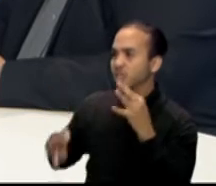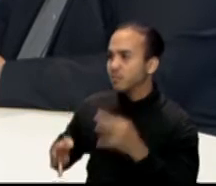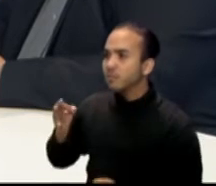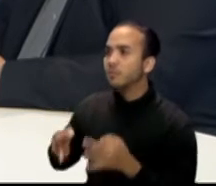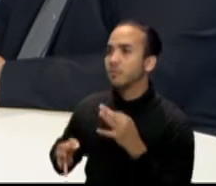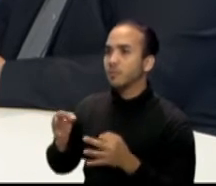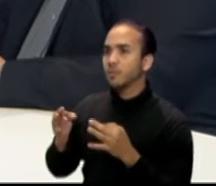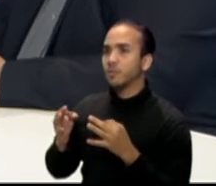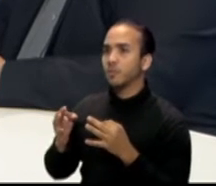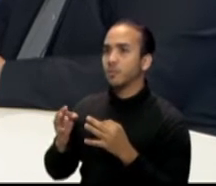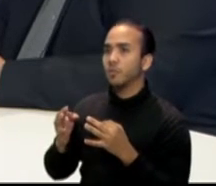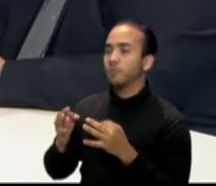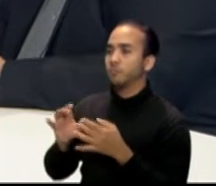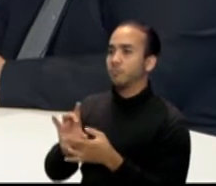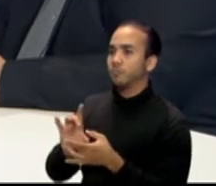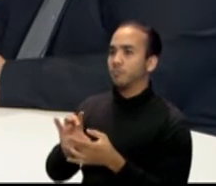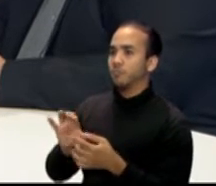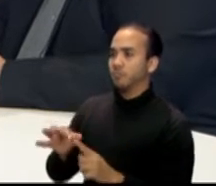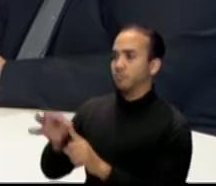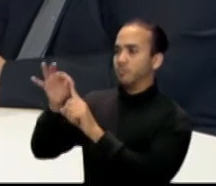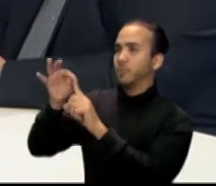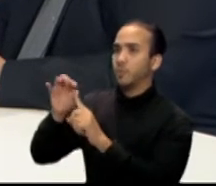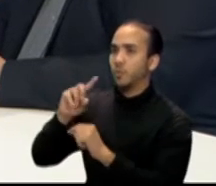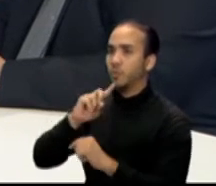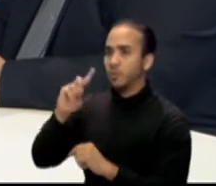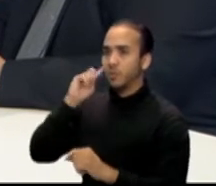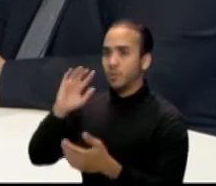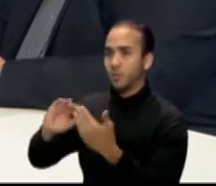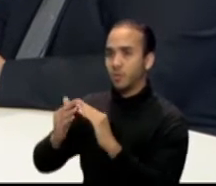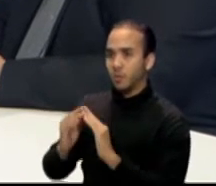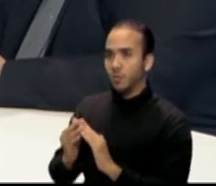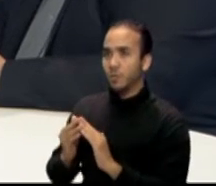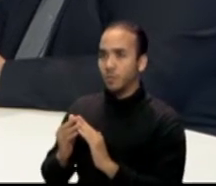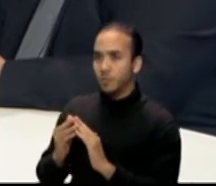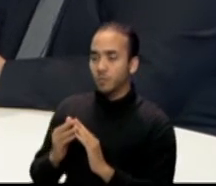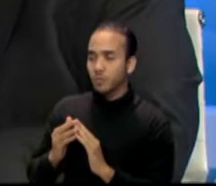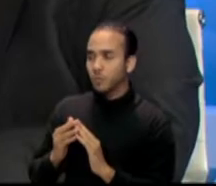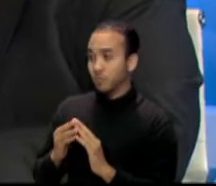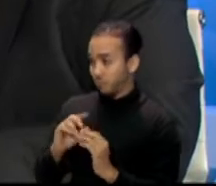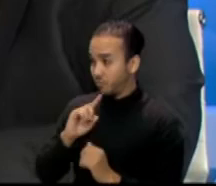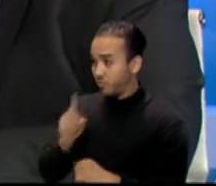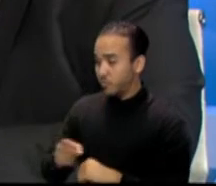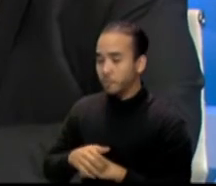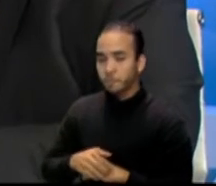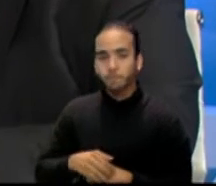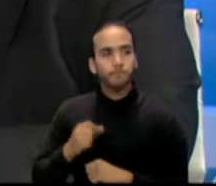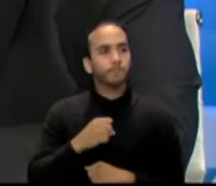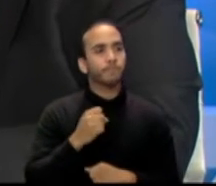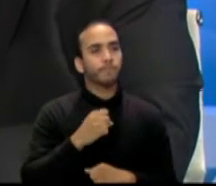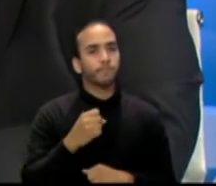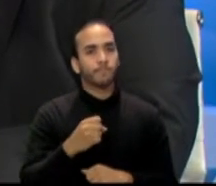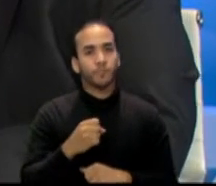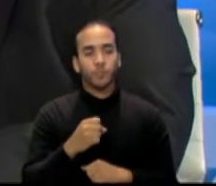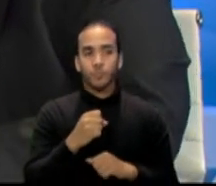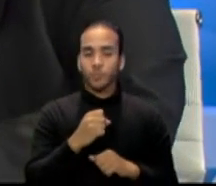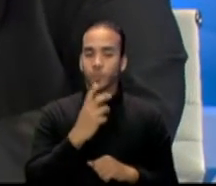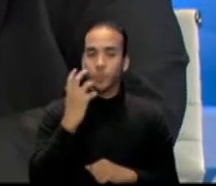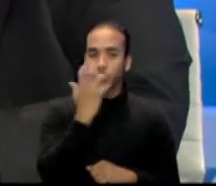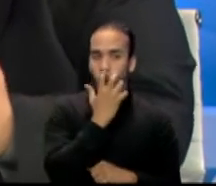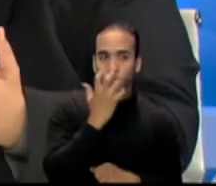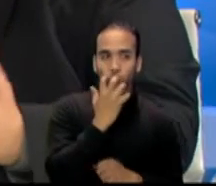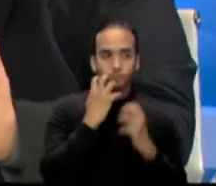ves a alguien que representa a esa comunidad al lado de la persona que emite un mensaje importante. Claro que sí. Y eso es bien valioso.